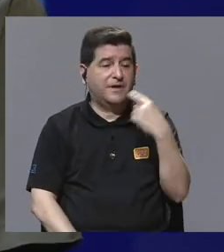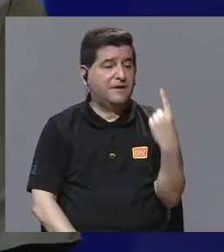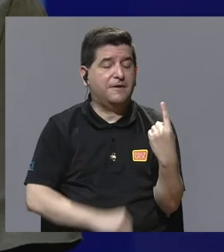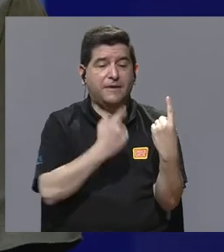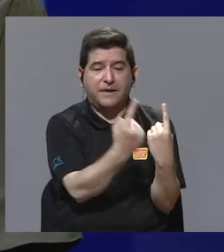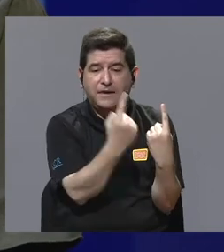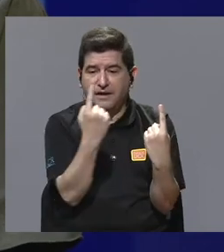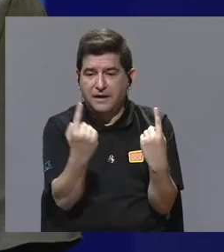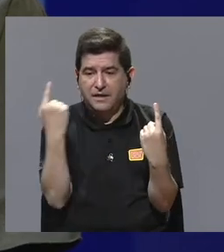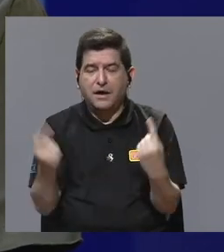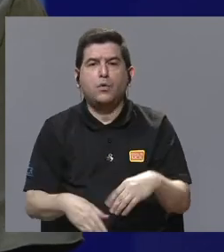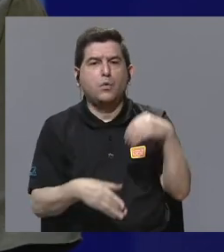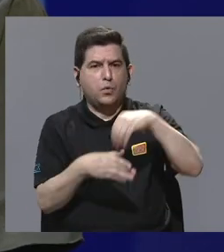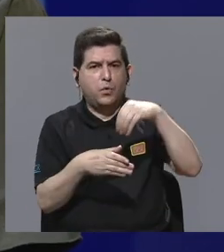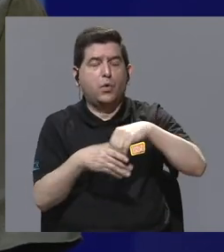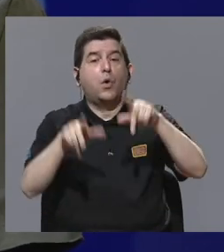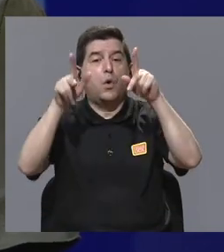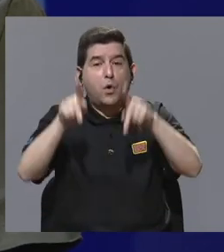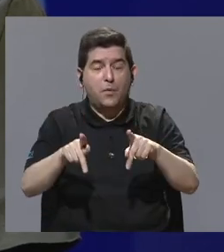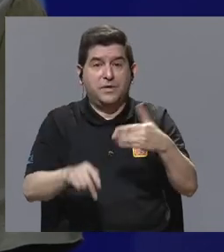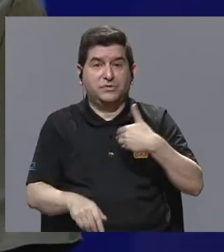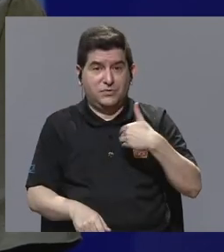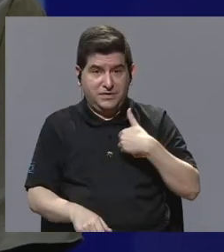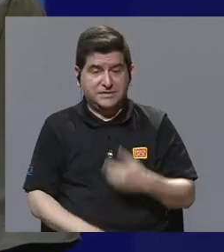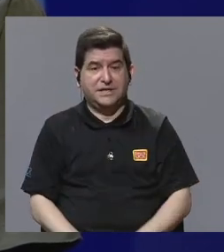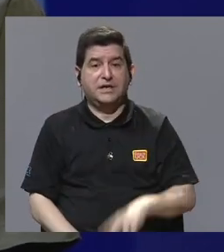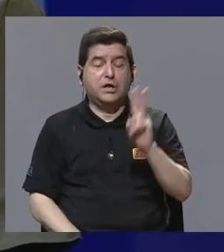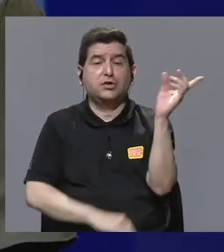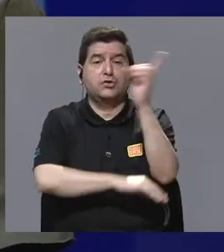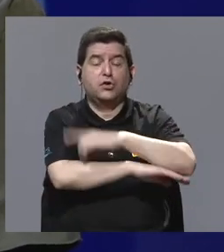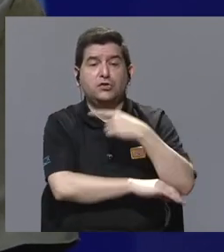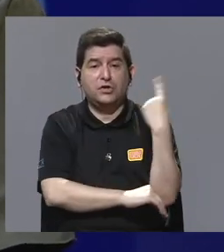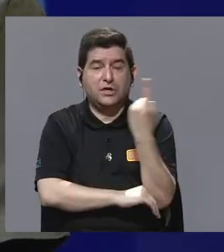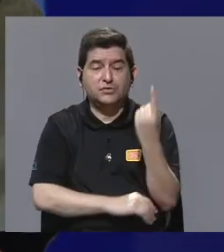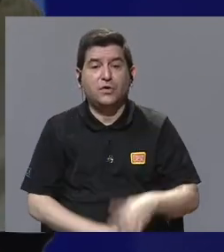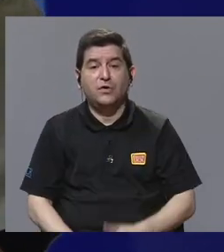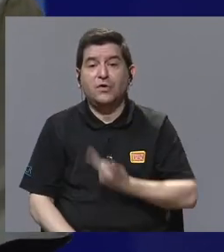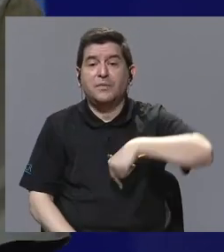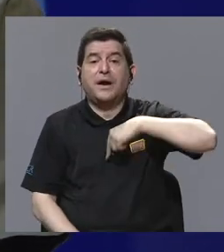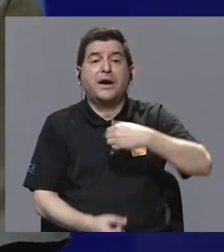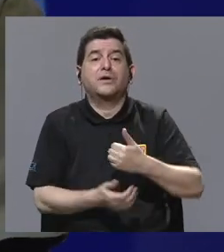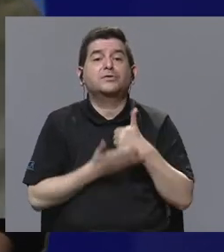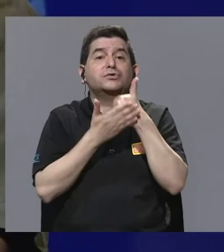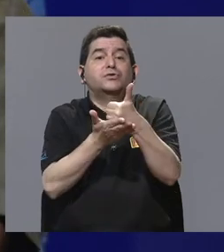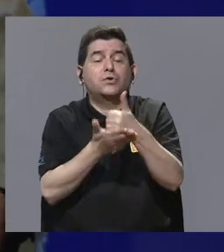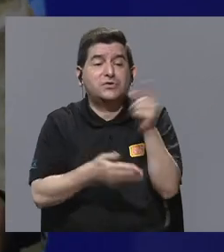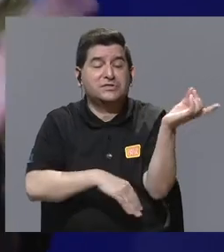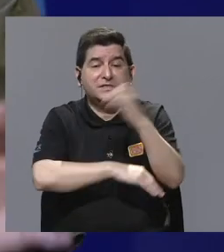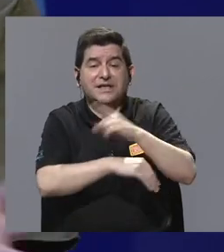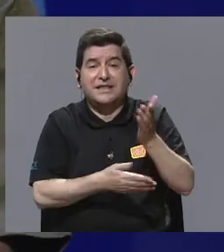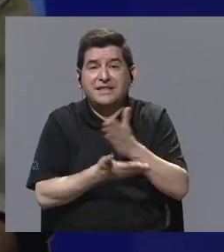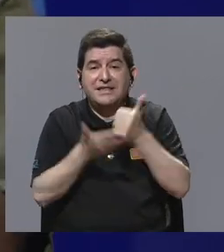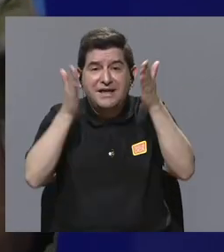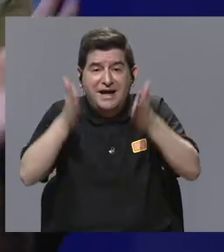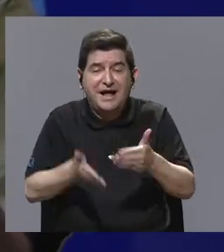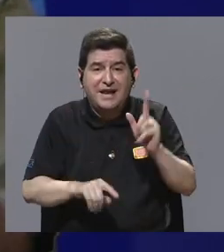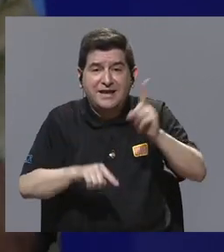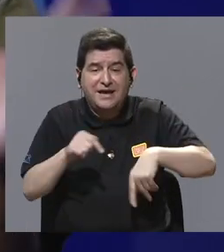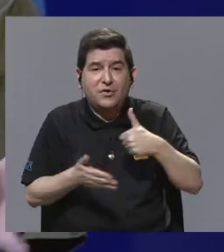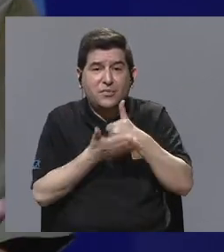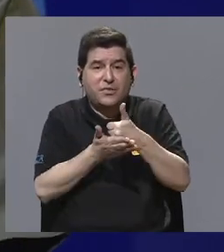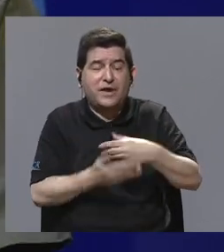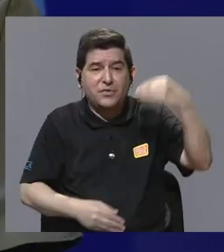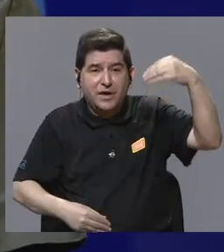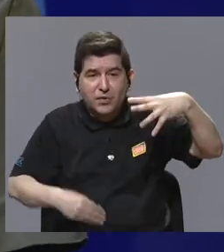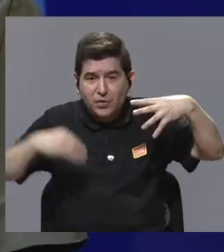y cada uno aportó muchísimo, hasta personas que tuvieron que llegar dos días solo para salvarnos la tanda, porque alguien no podía ese día para ayudarnos